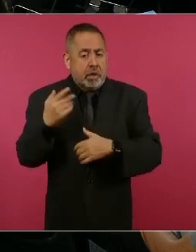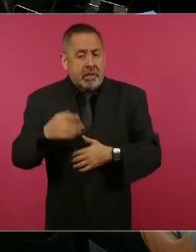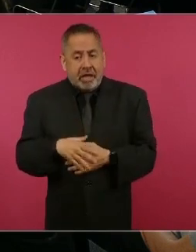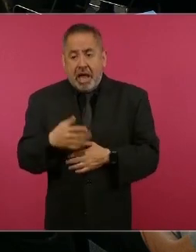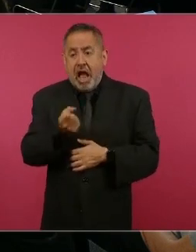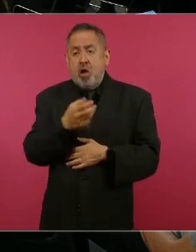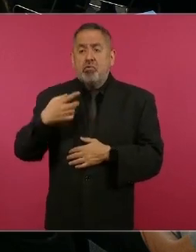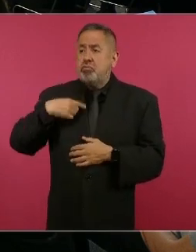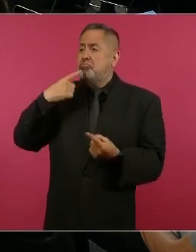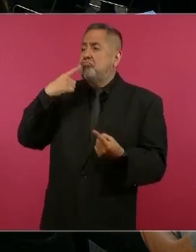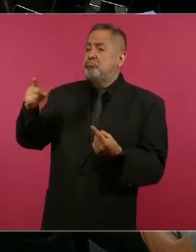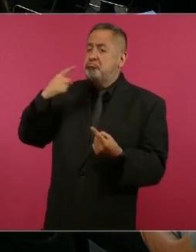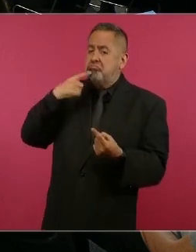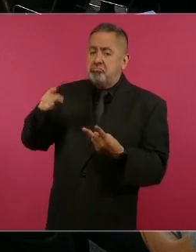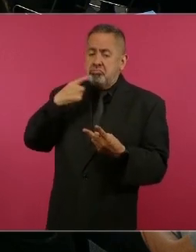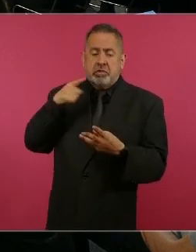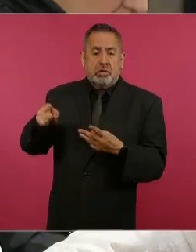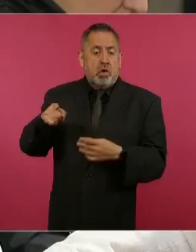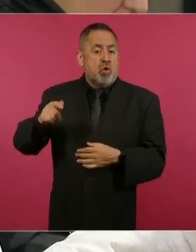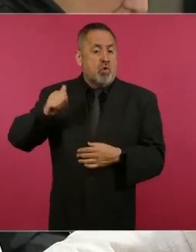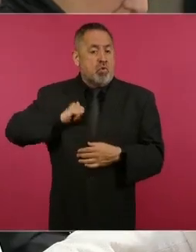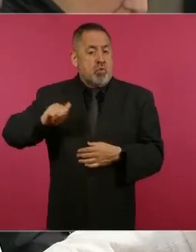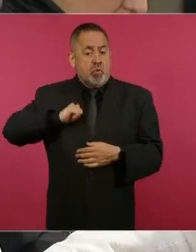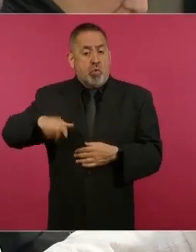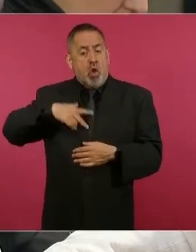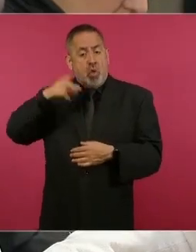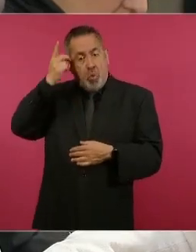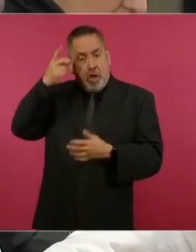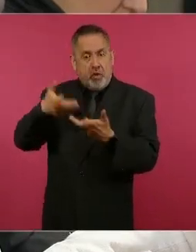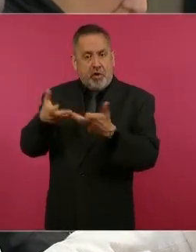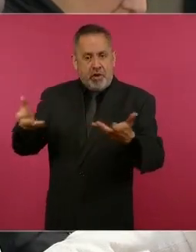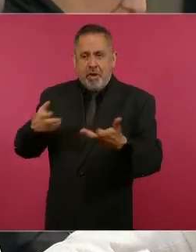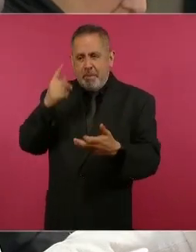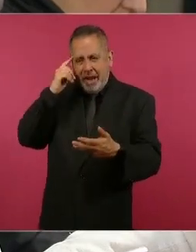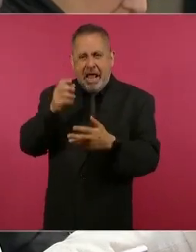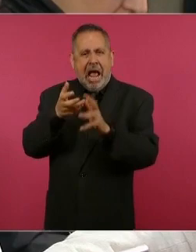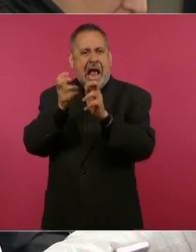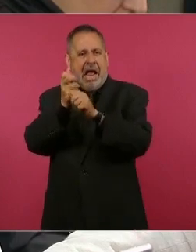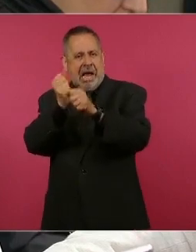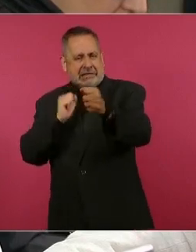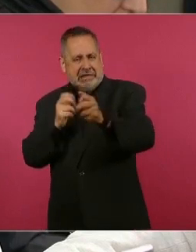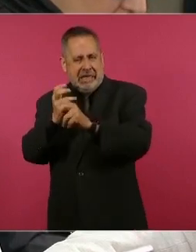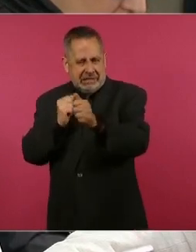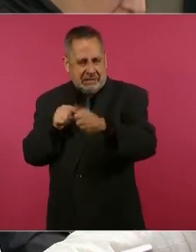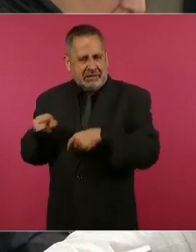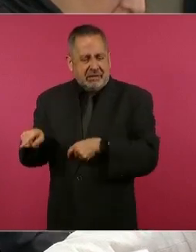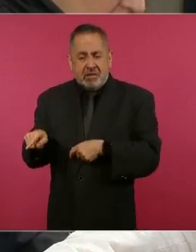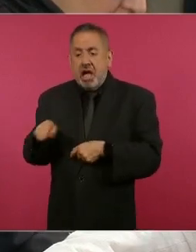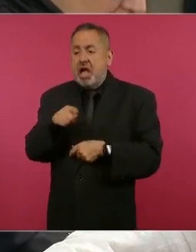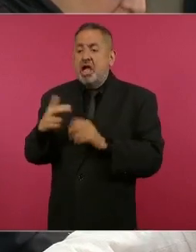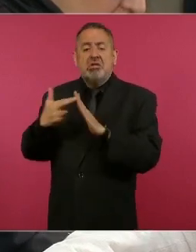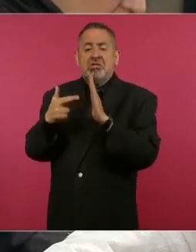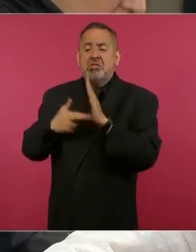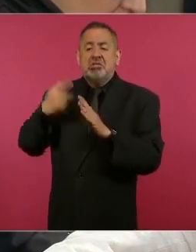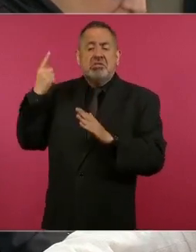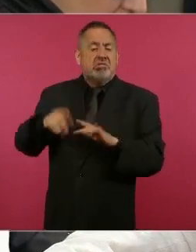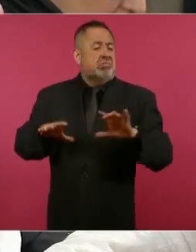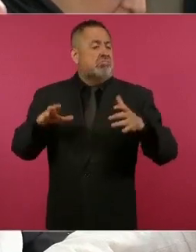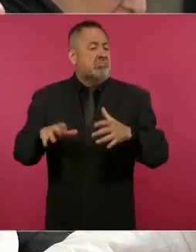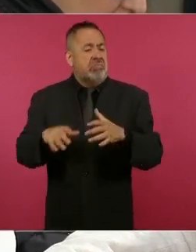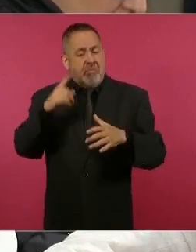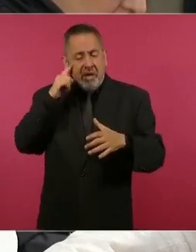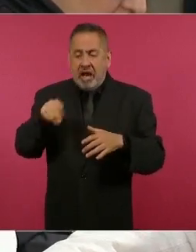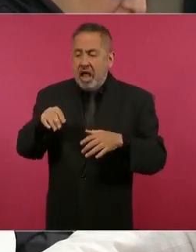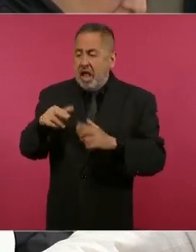hay denuncias de que los antiguos enequeneros son quienes ahora establecen las reglas del ciervo de la